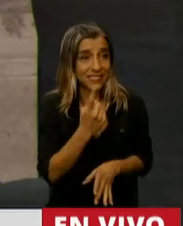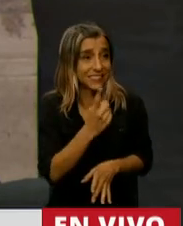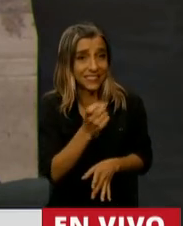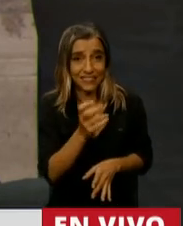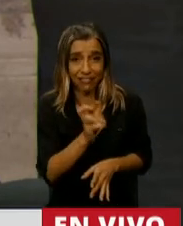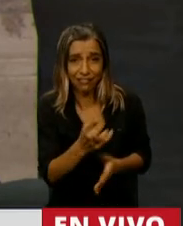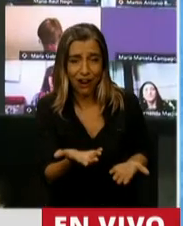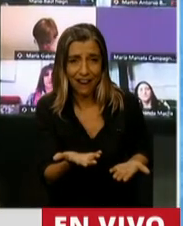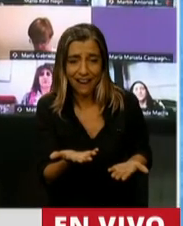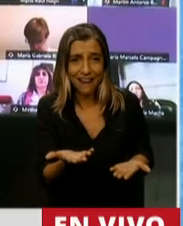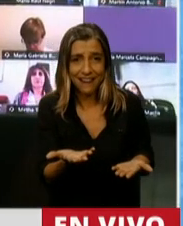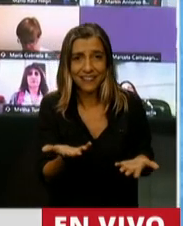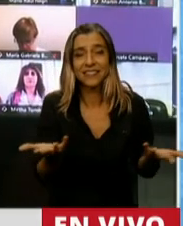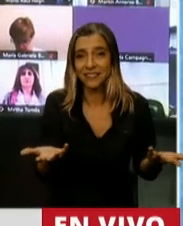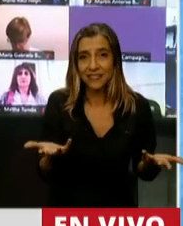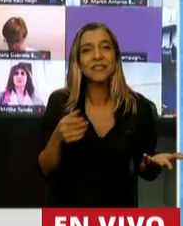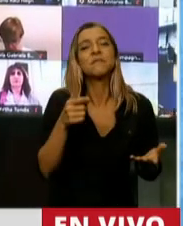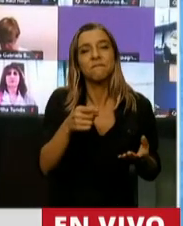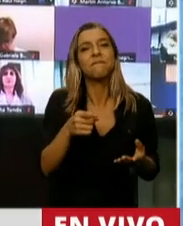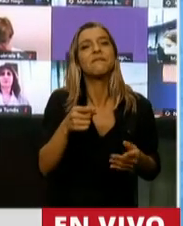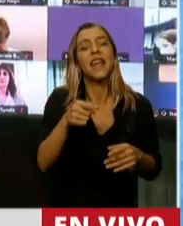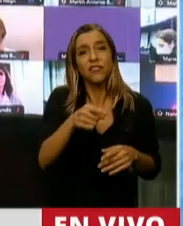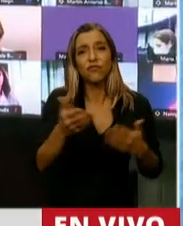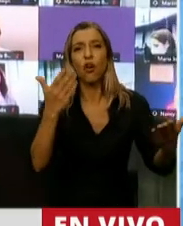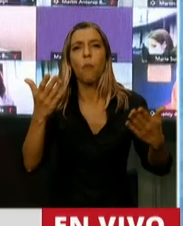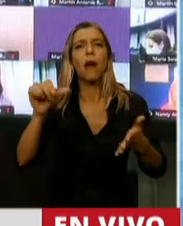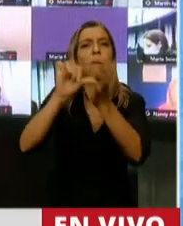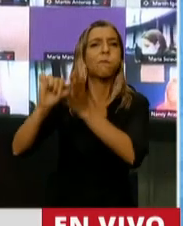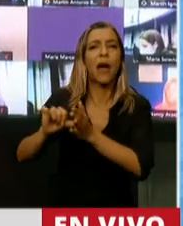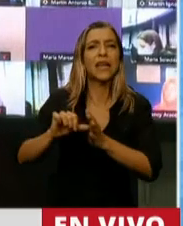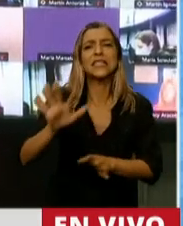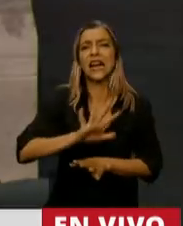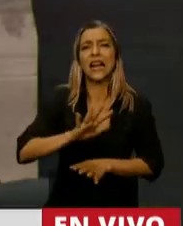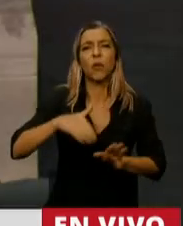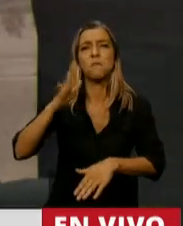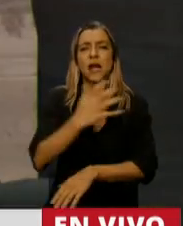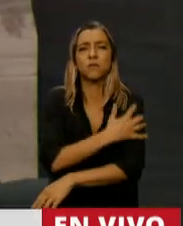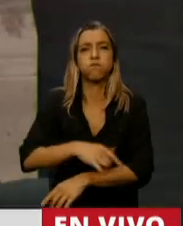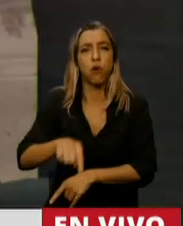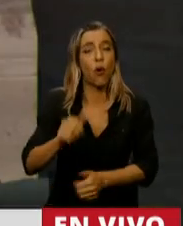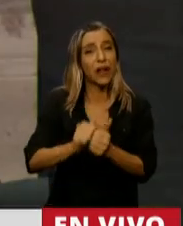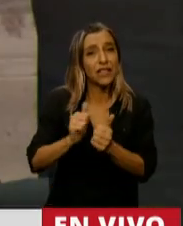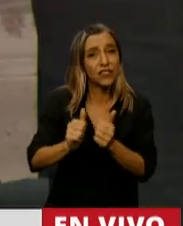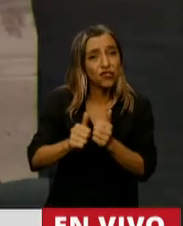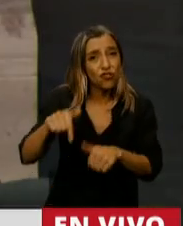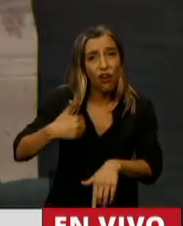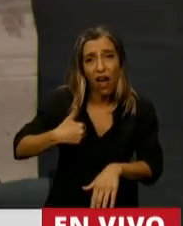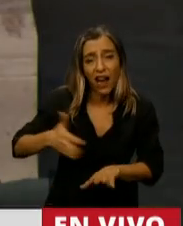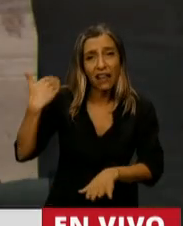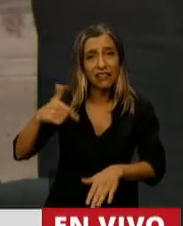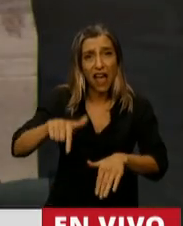La comparativa con la región más pobre. Y en la historia de la Argentina no se ha visto tamaño de desigualdad.